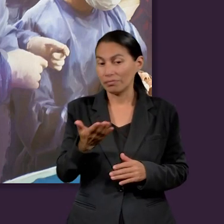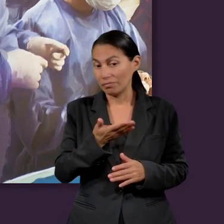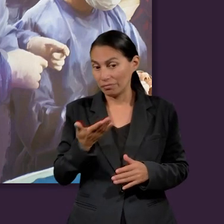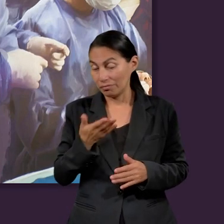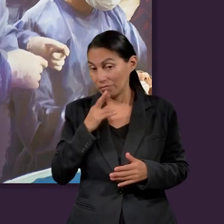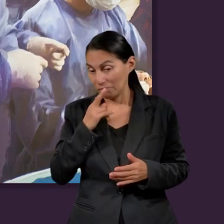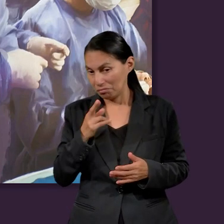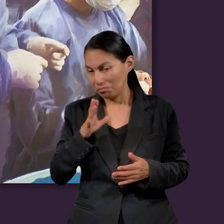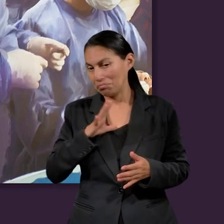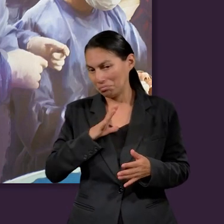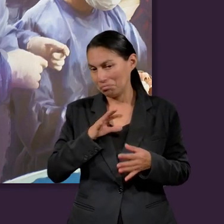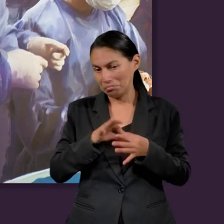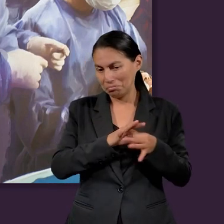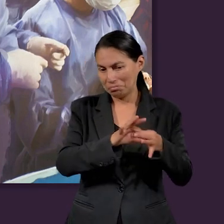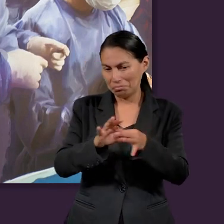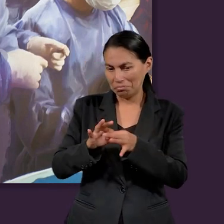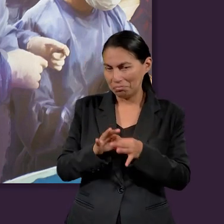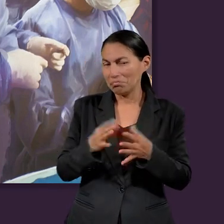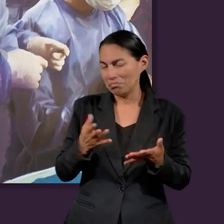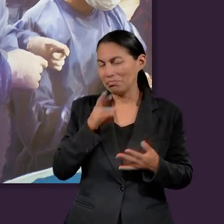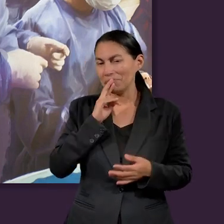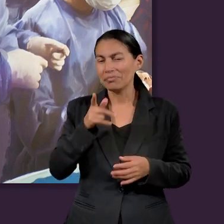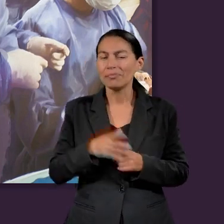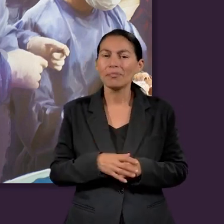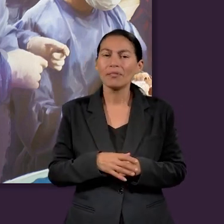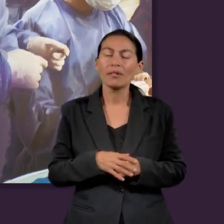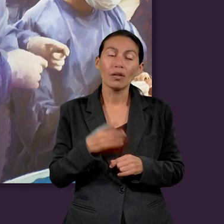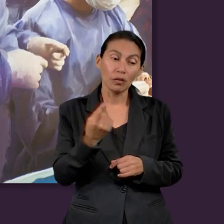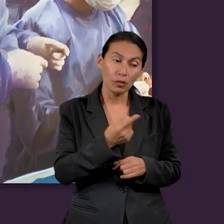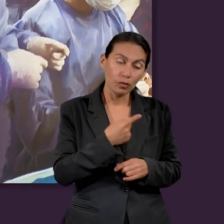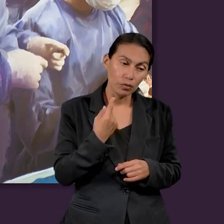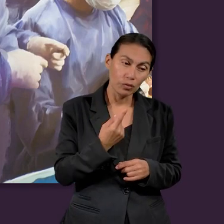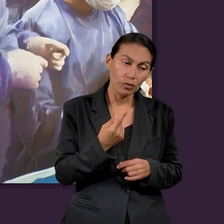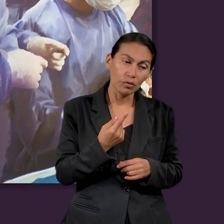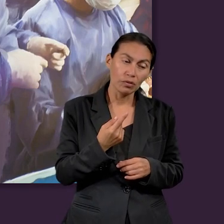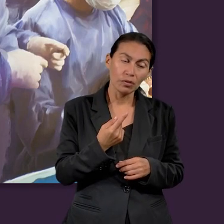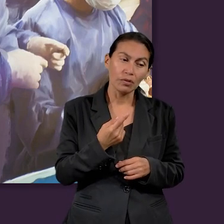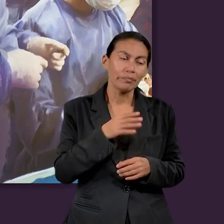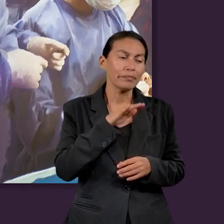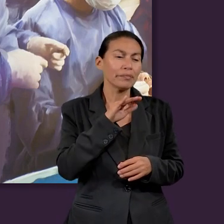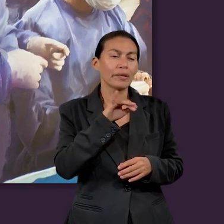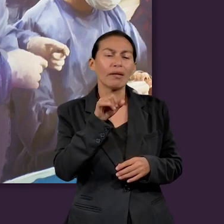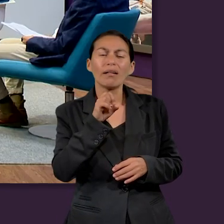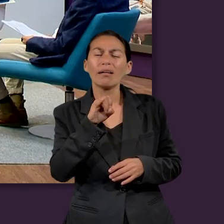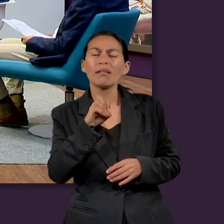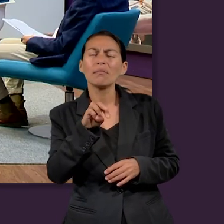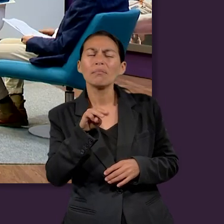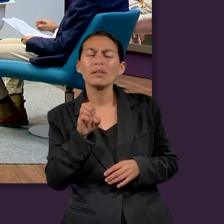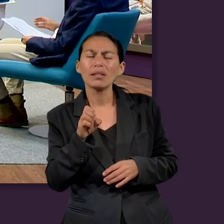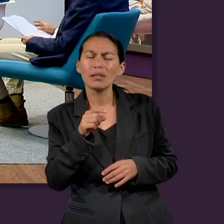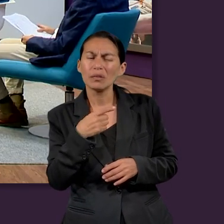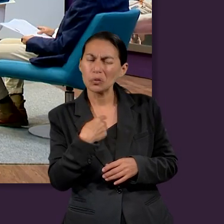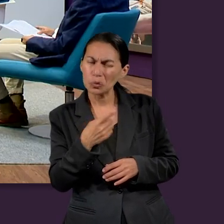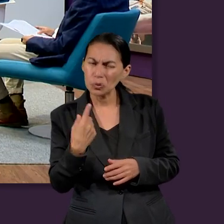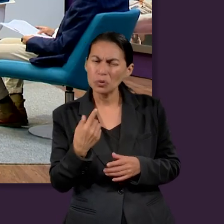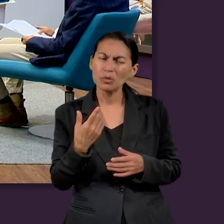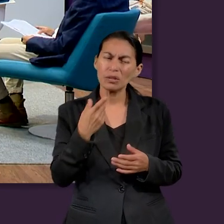pues de una mejor manera cuando hay unión. Cuando estamos en un ambiente así, Jaime,